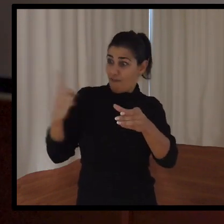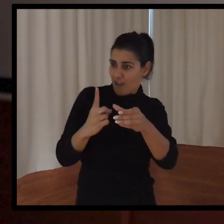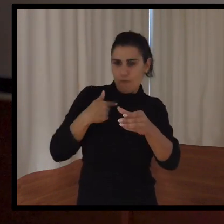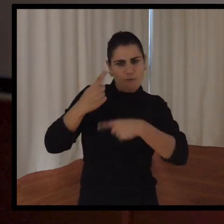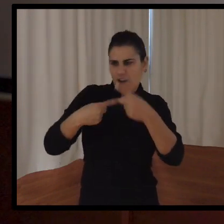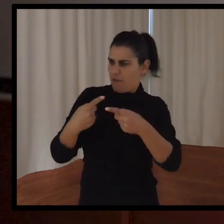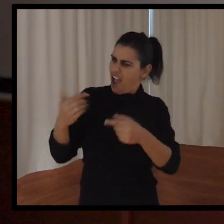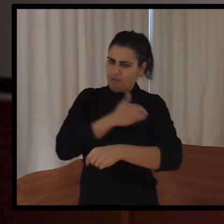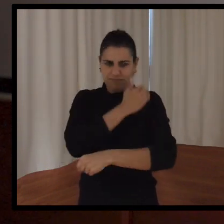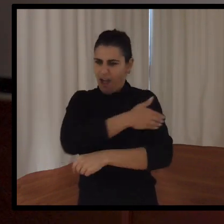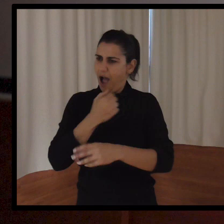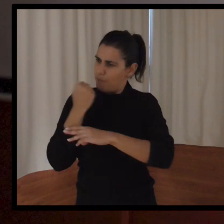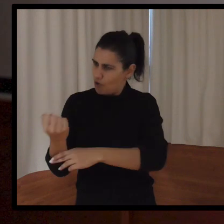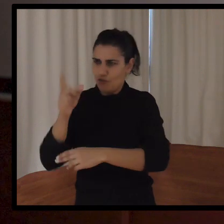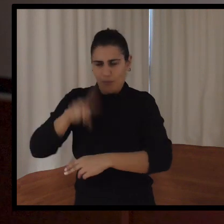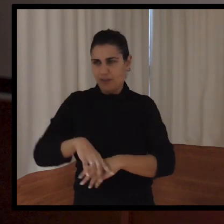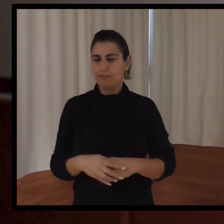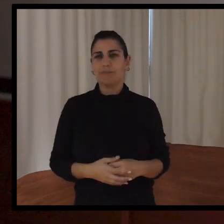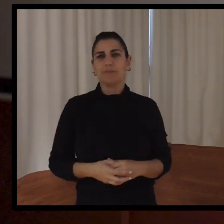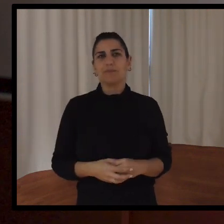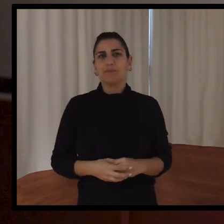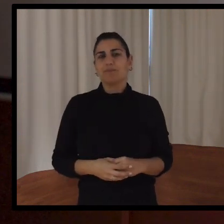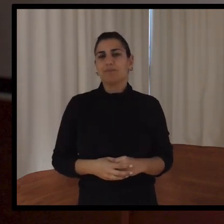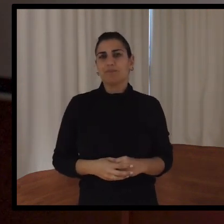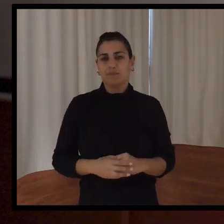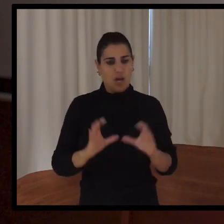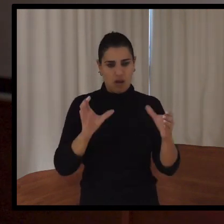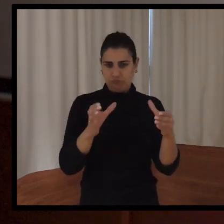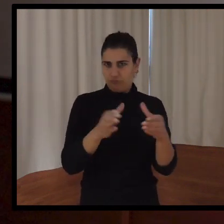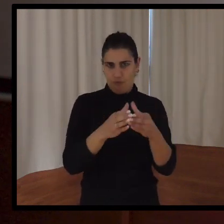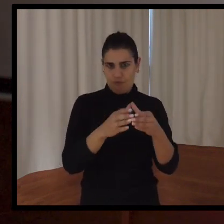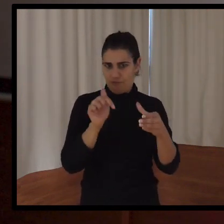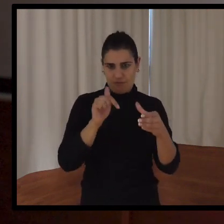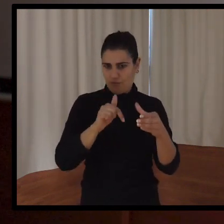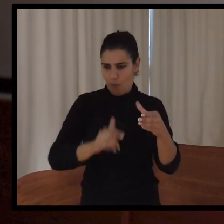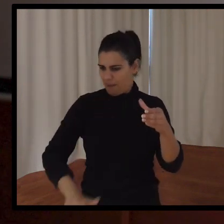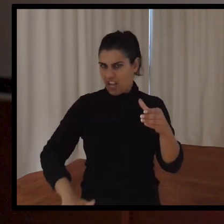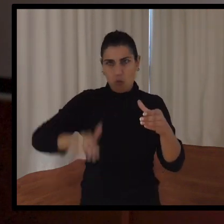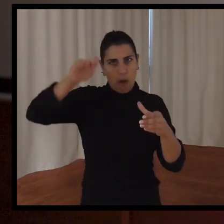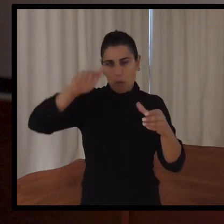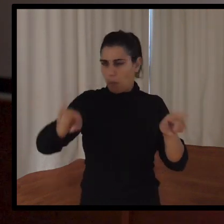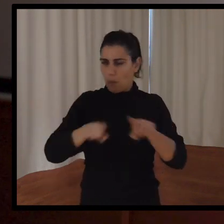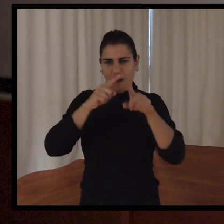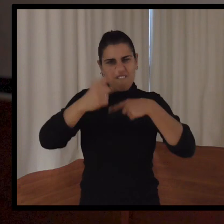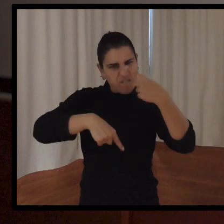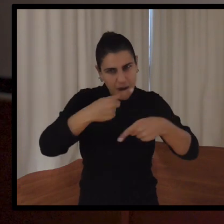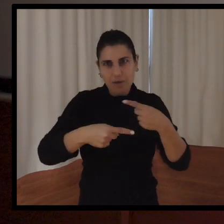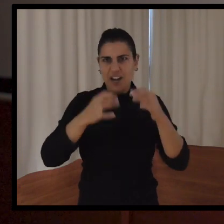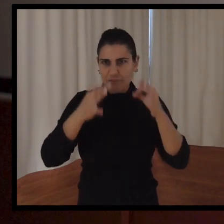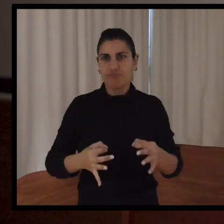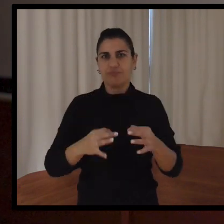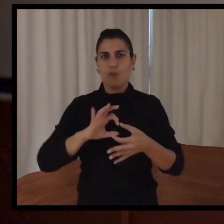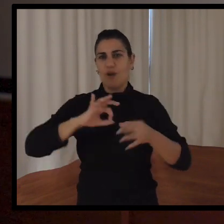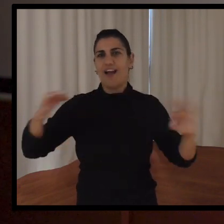Somos todos familia desde el primer equipo hasta los más chiquititos, toda la cadena. Y todo